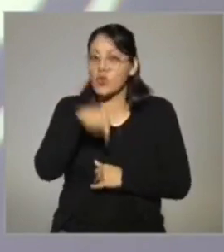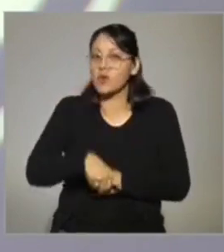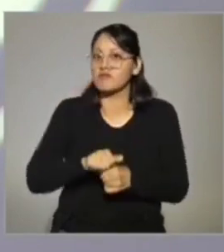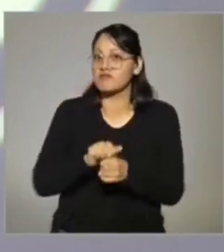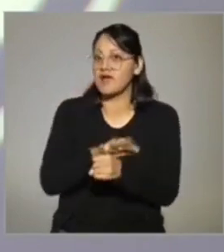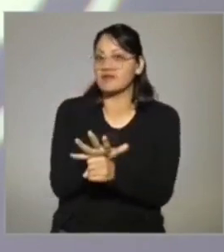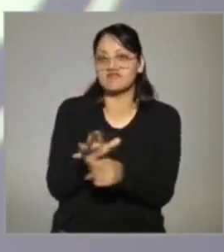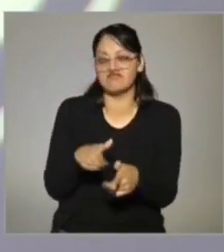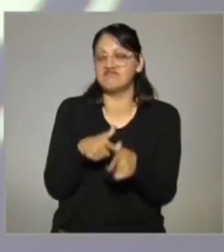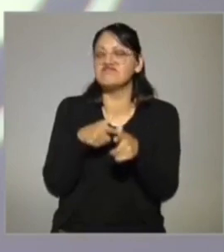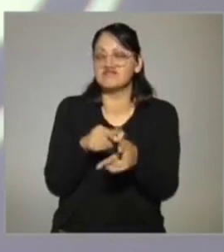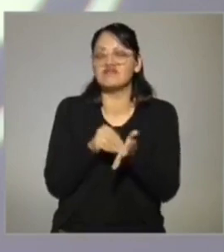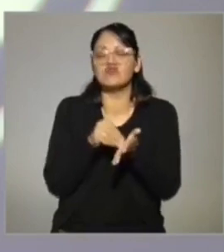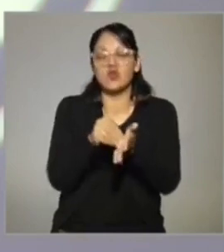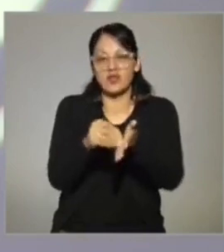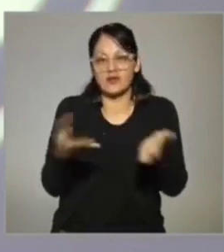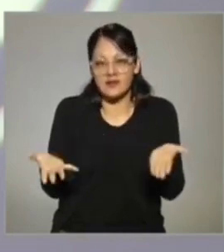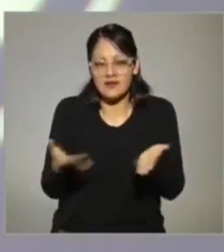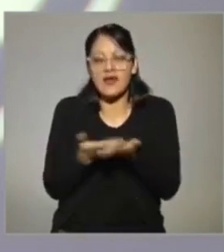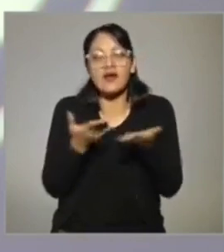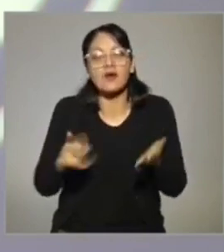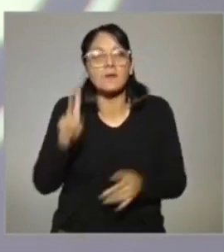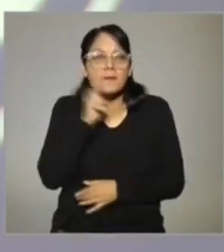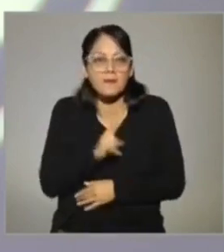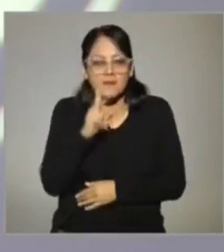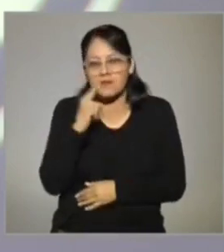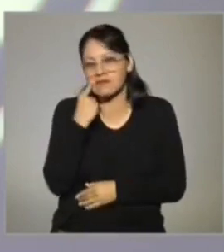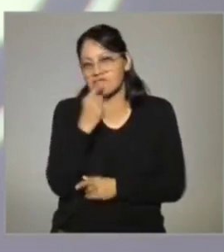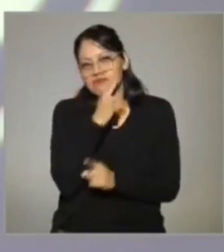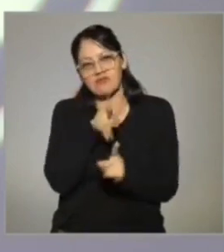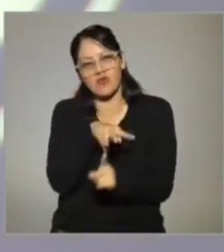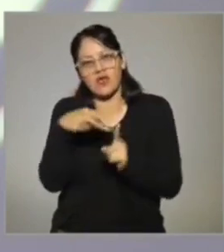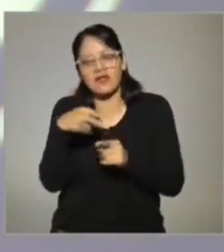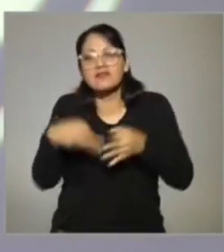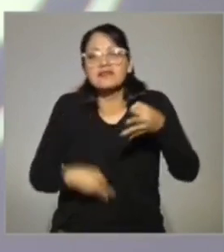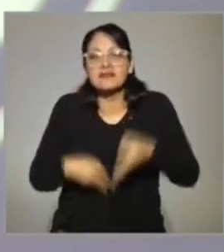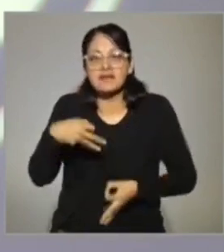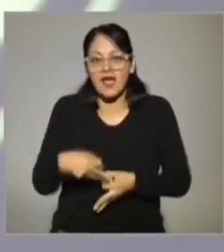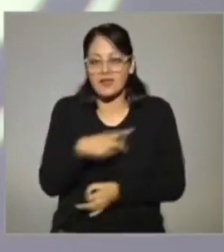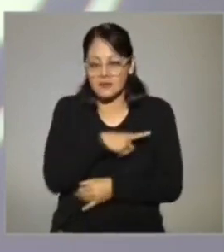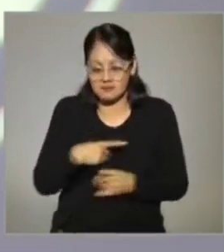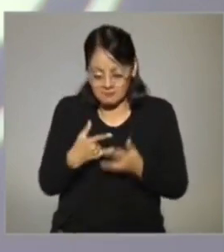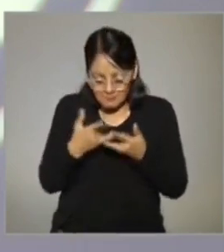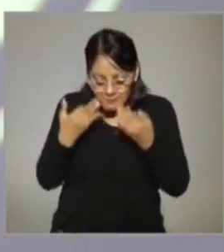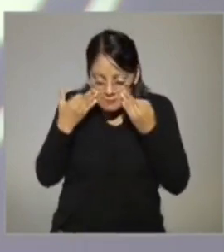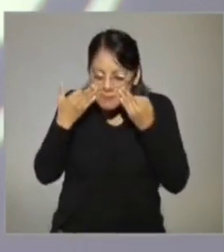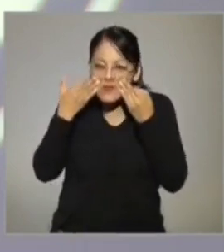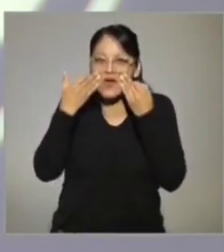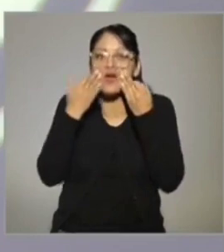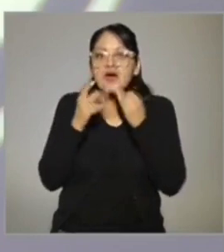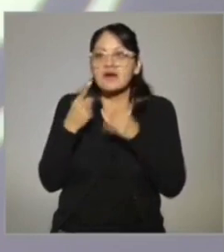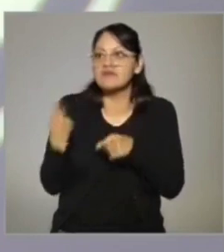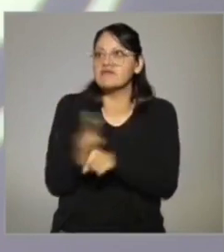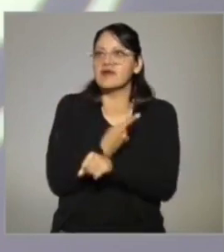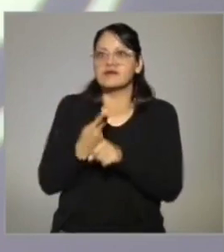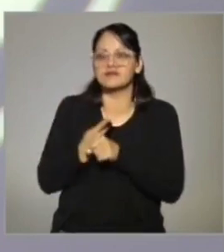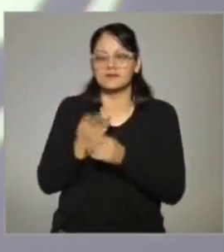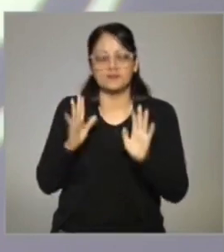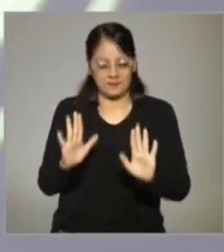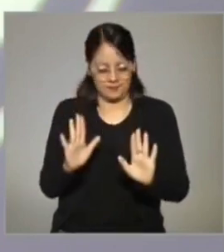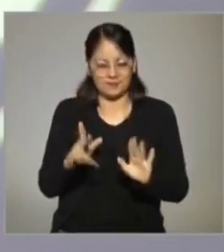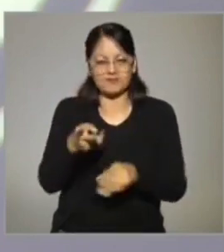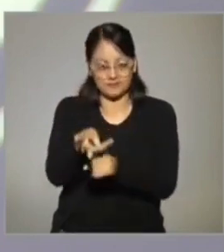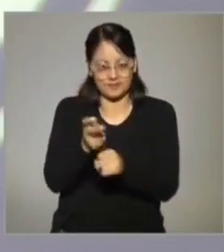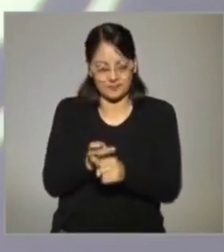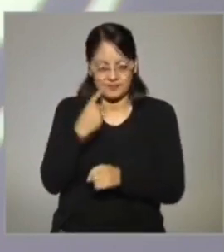sigue, sigue marcándonos. Y es momento de verla desde otras perspectivas. Y el teatro tiene que ser testigo de lo que sigue sucediendo. Así que